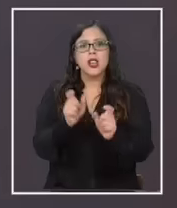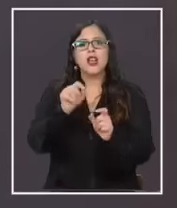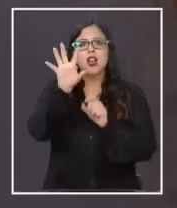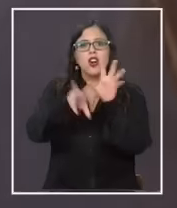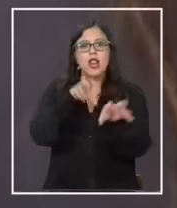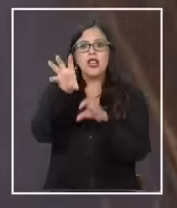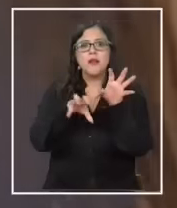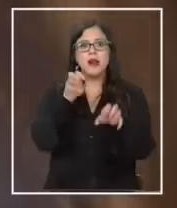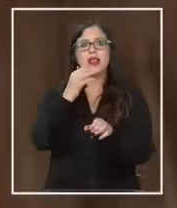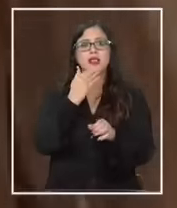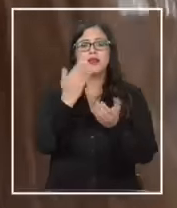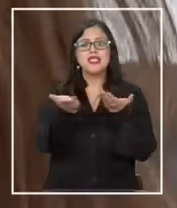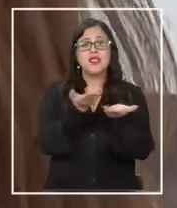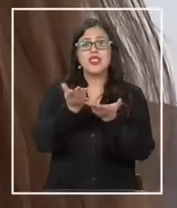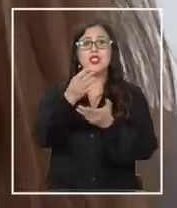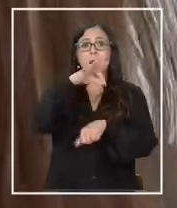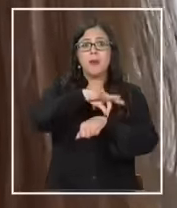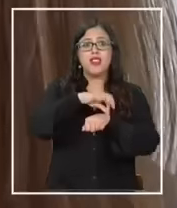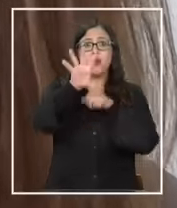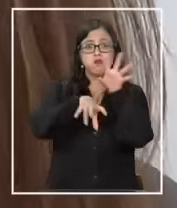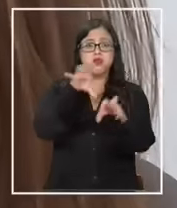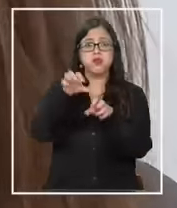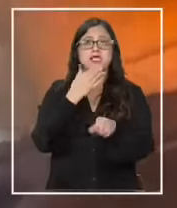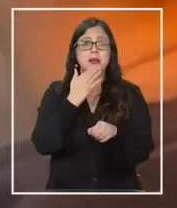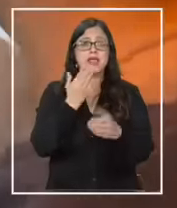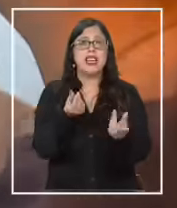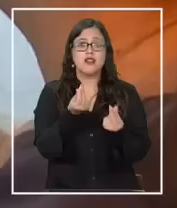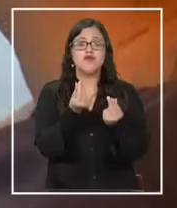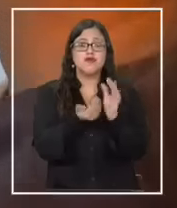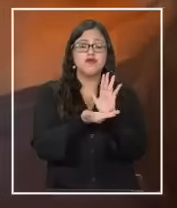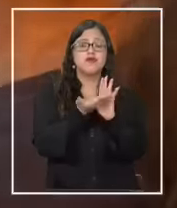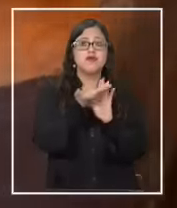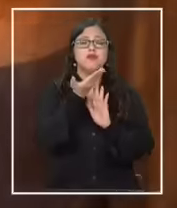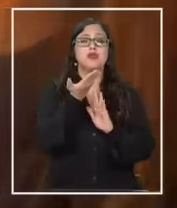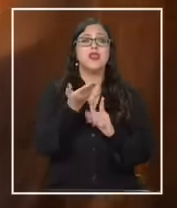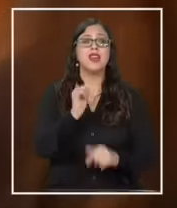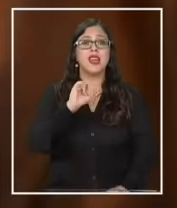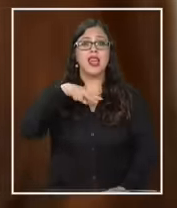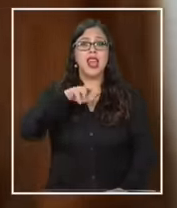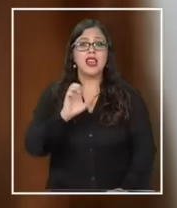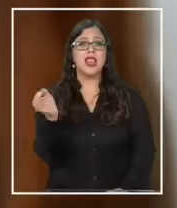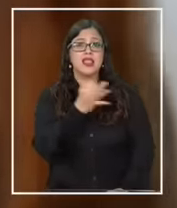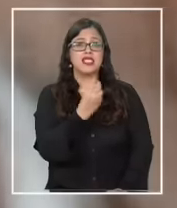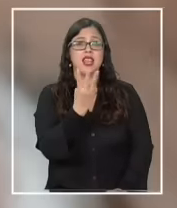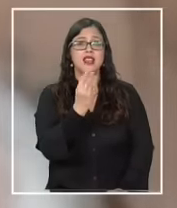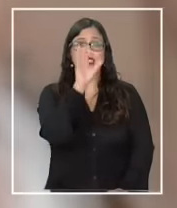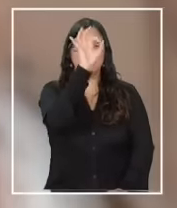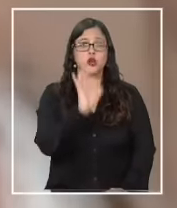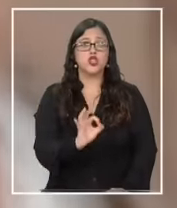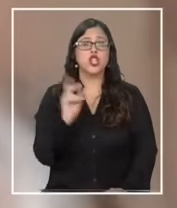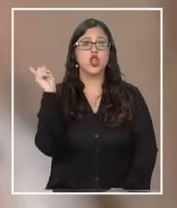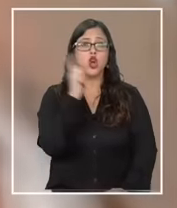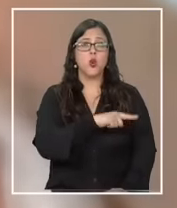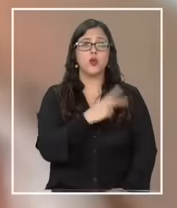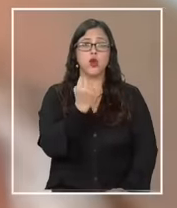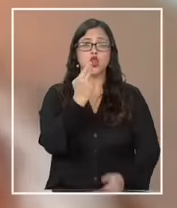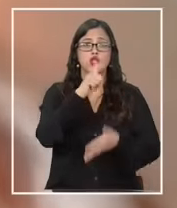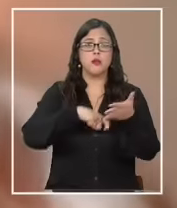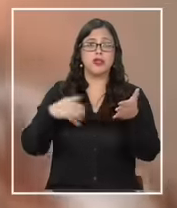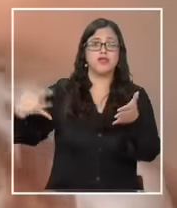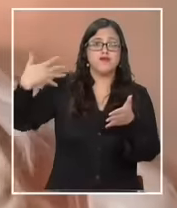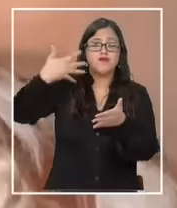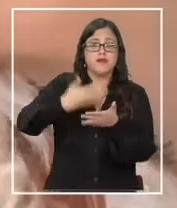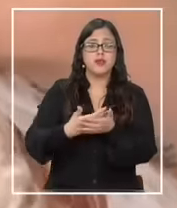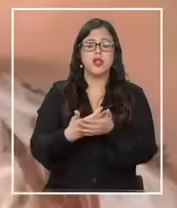mascotas los servicios de veterinarios también han tenido incrementos según el INE de un 13% en los últimos 12 meses